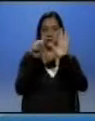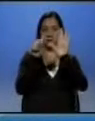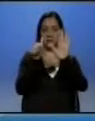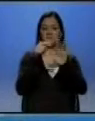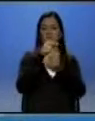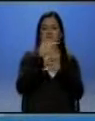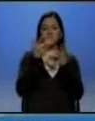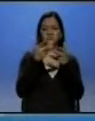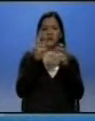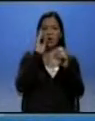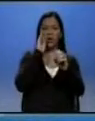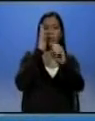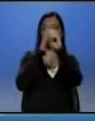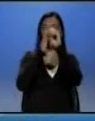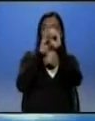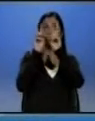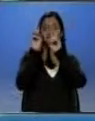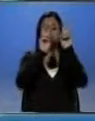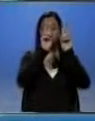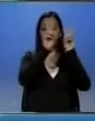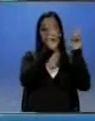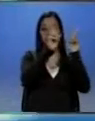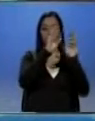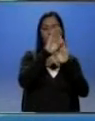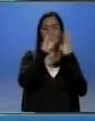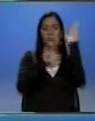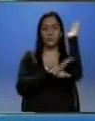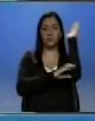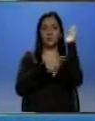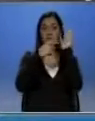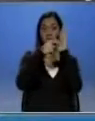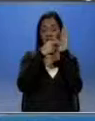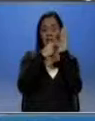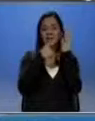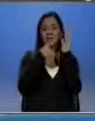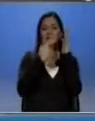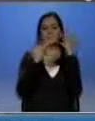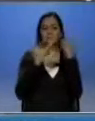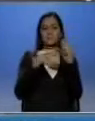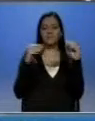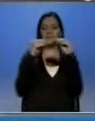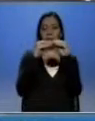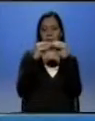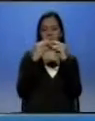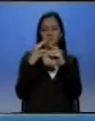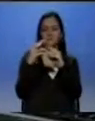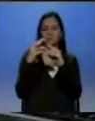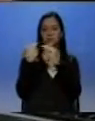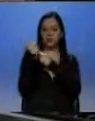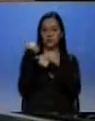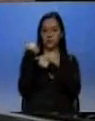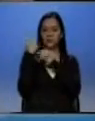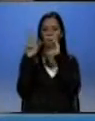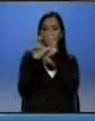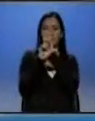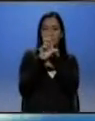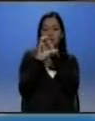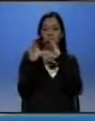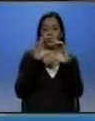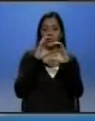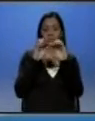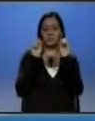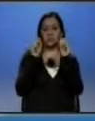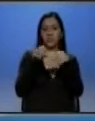visibilización en el rango constitucional. Según Barriga, esto significa dar más peso para que la ley orgánica de comunicación